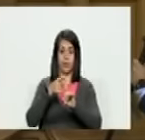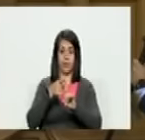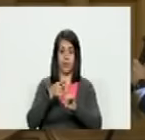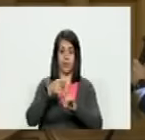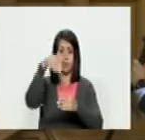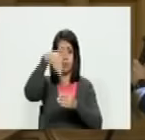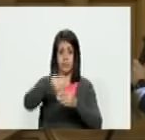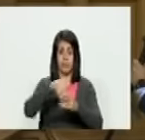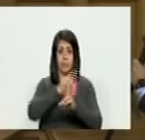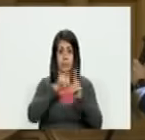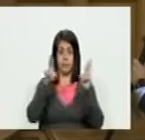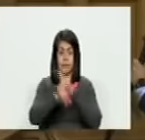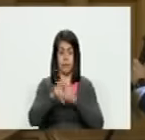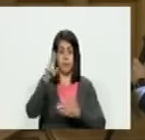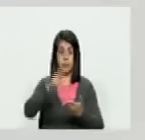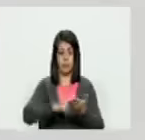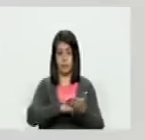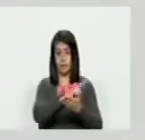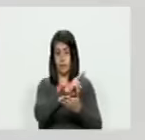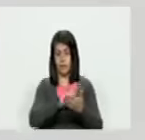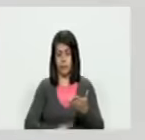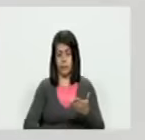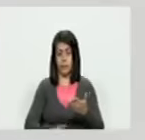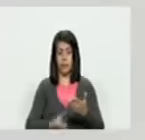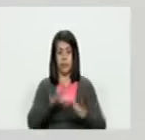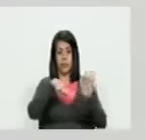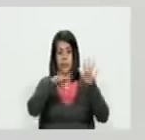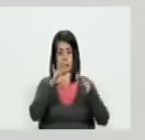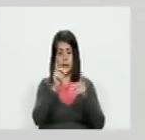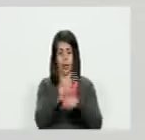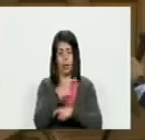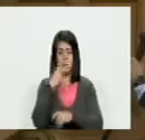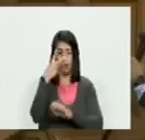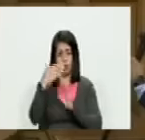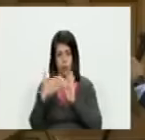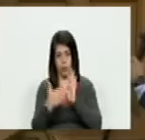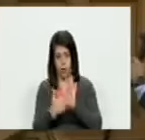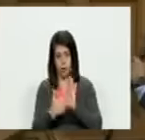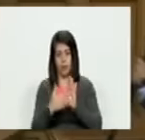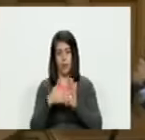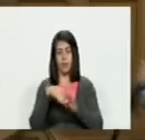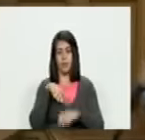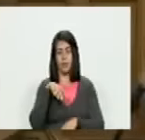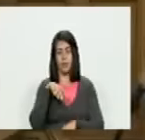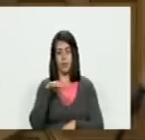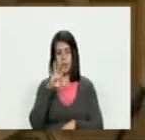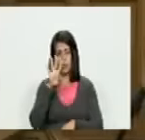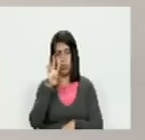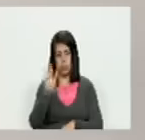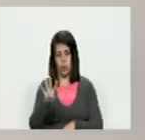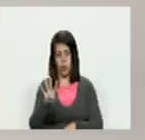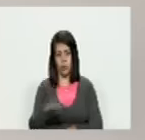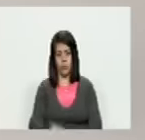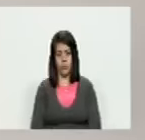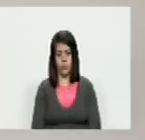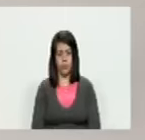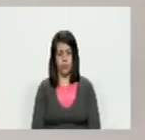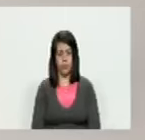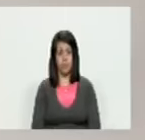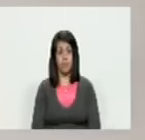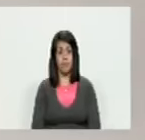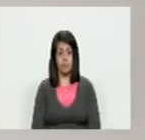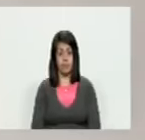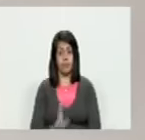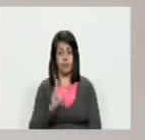referendo revocatorio de el 15 de agosto del año 2004 cuando